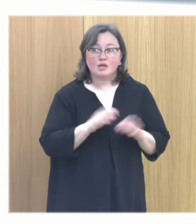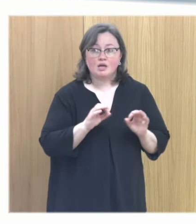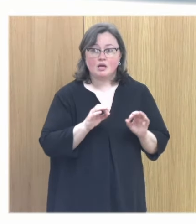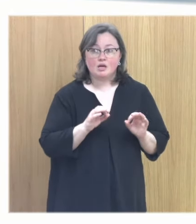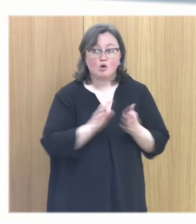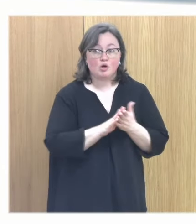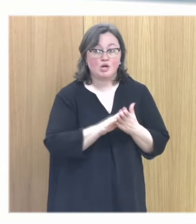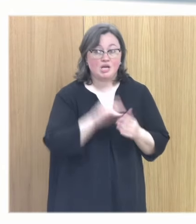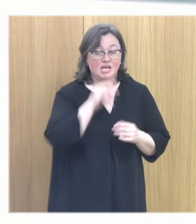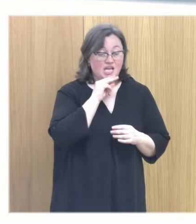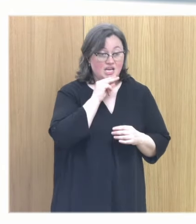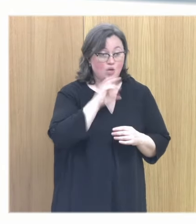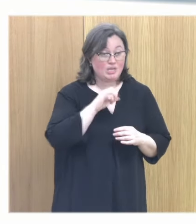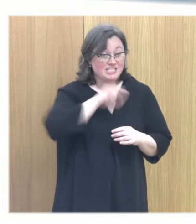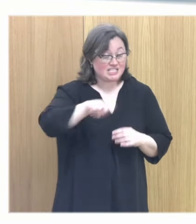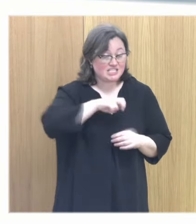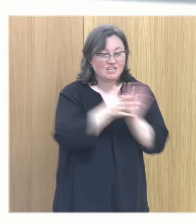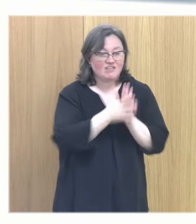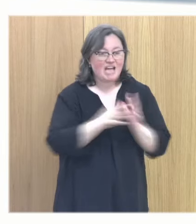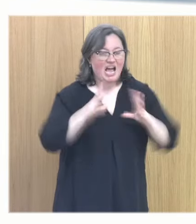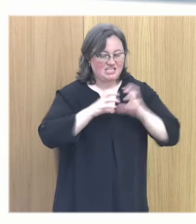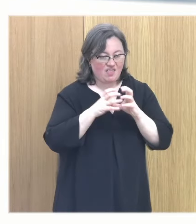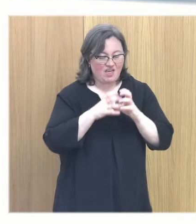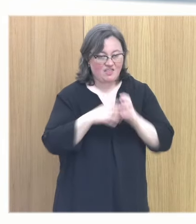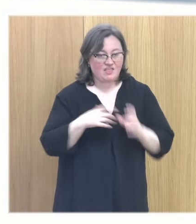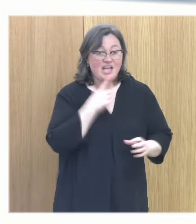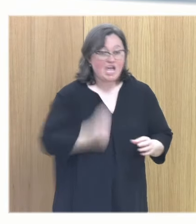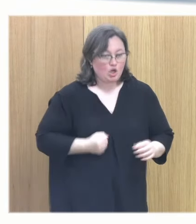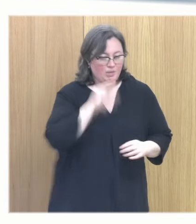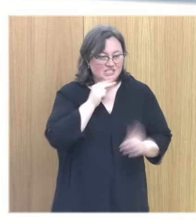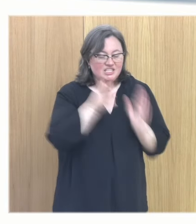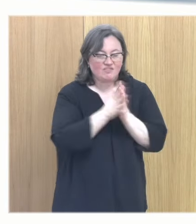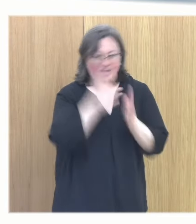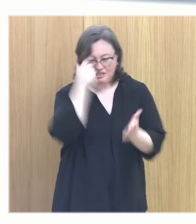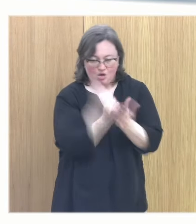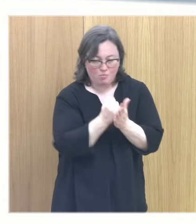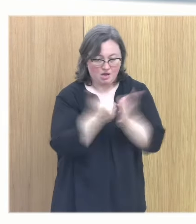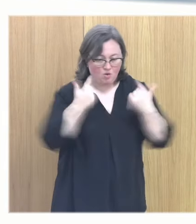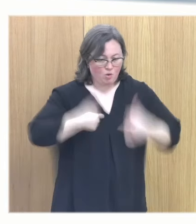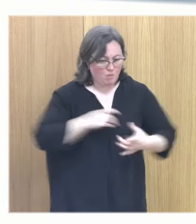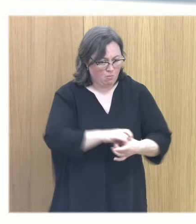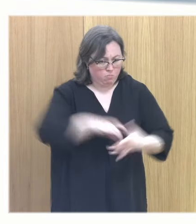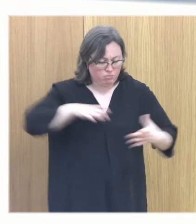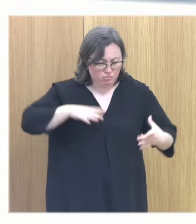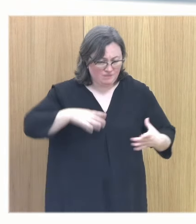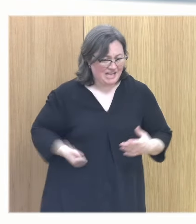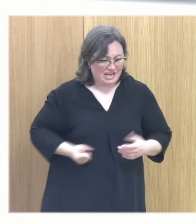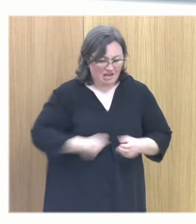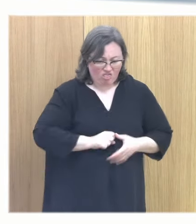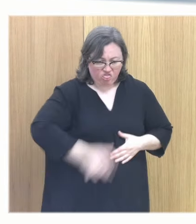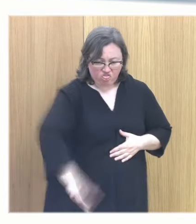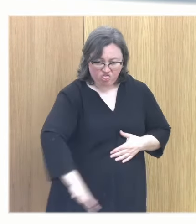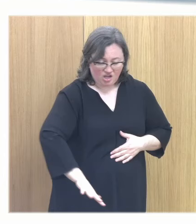es ansiedad la ecopresis es trauma hace falta un nivel de desconexión corporal para hacerte caca encima